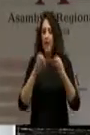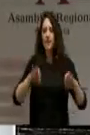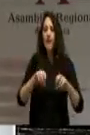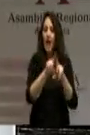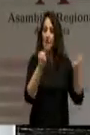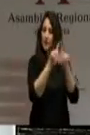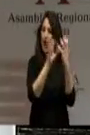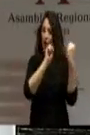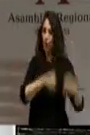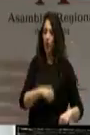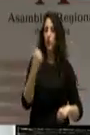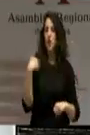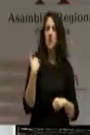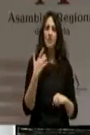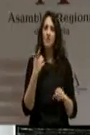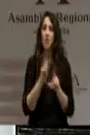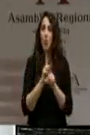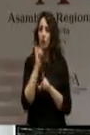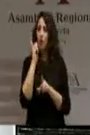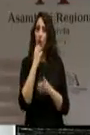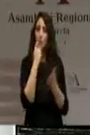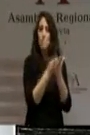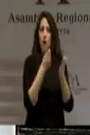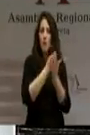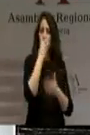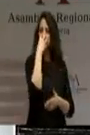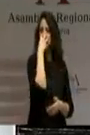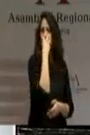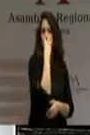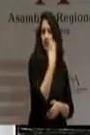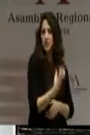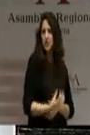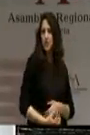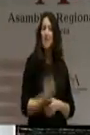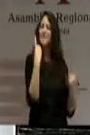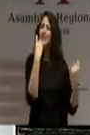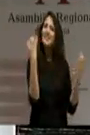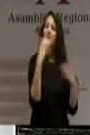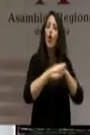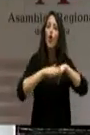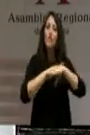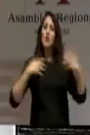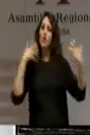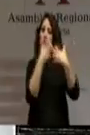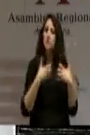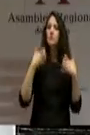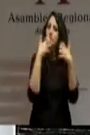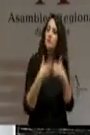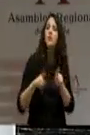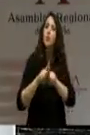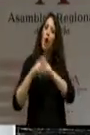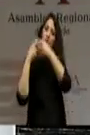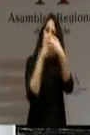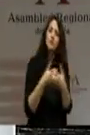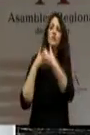que no va más allá de demorar el pago de la deuda, cuando lo que necesitamos es un Gobierno de lucha y combate en defensa de los intereses generales,